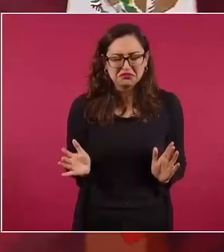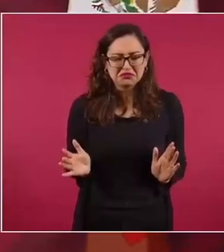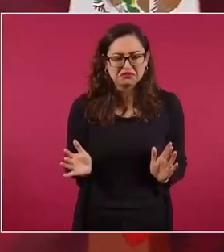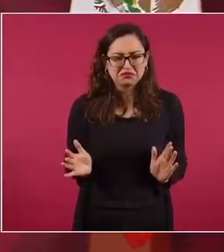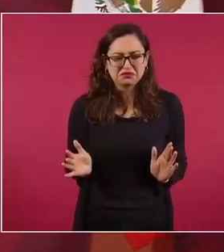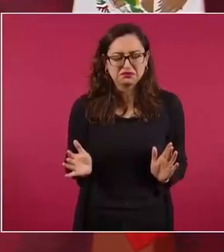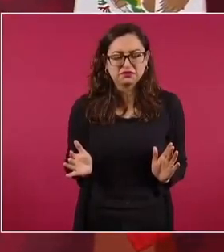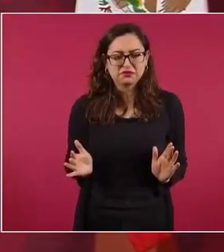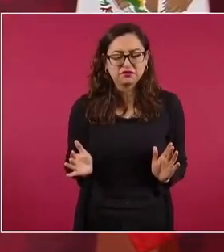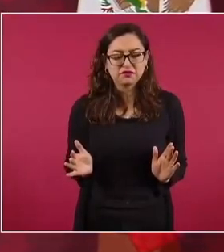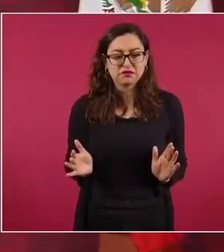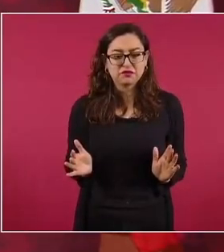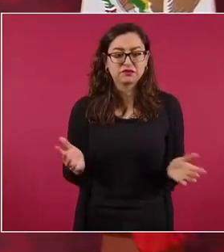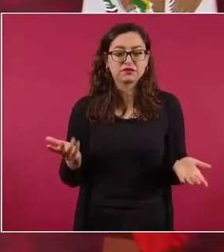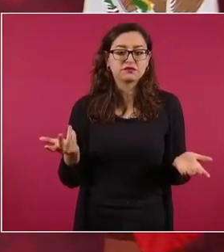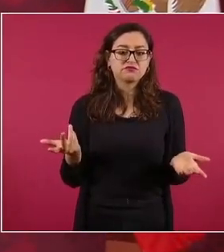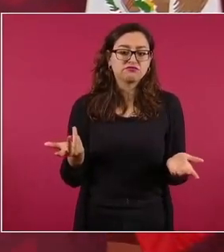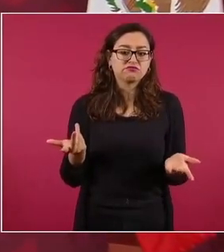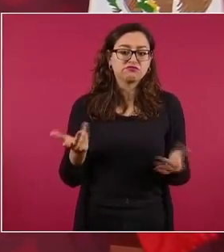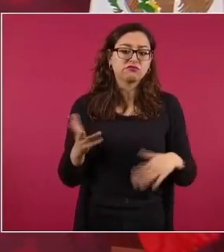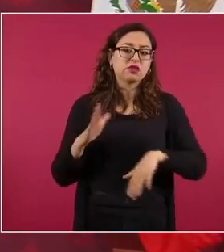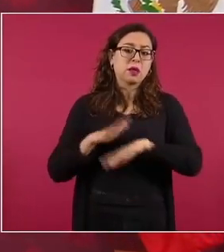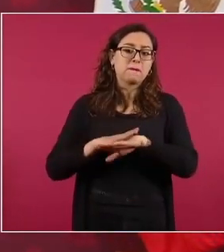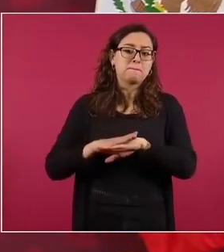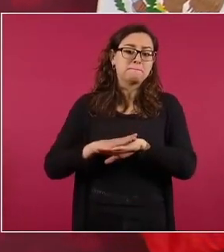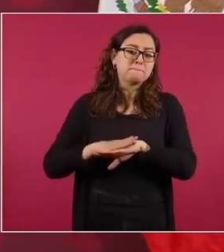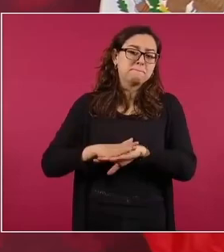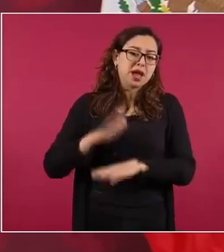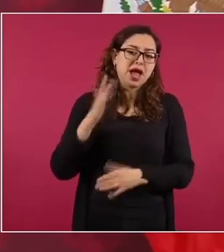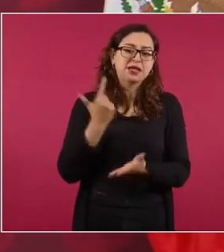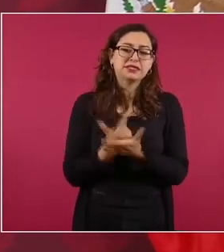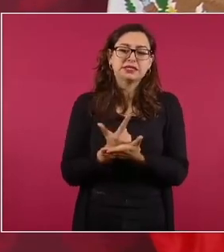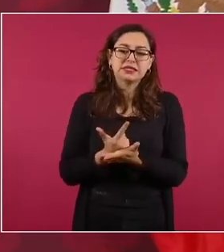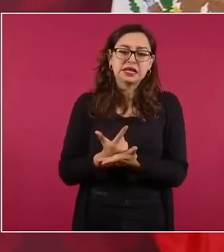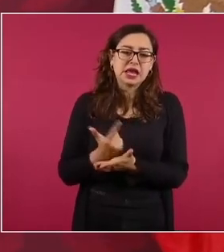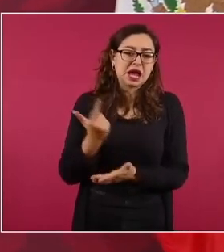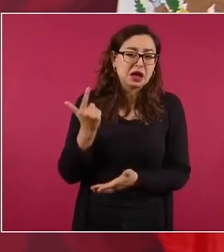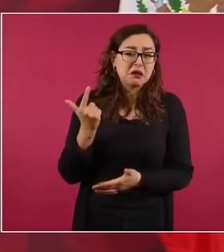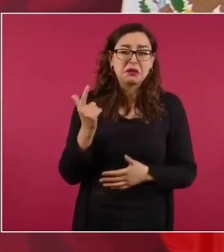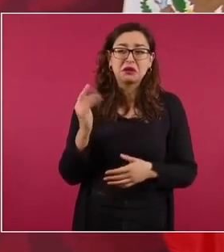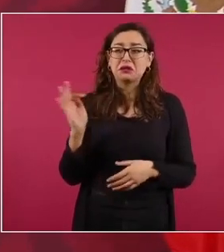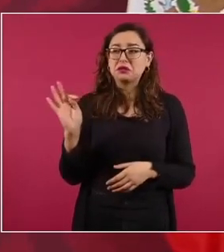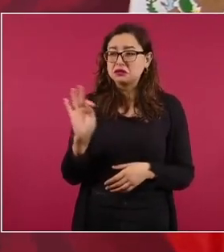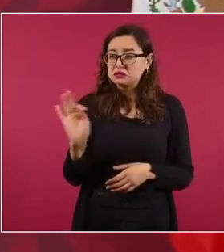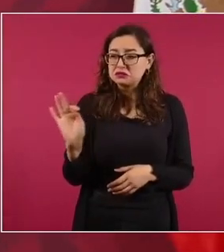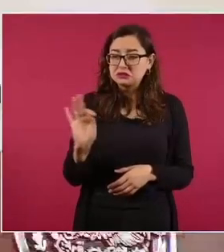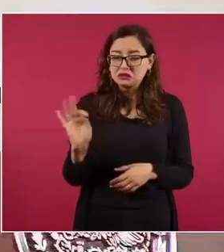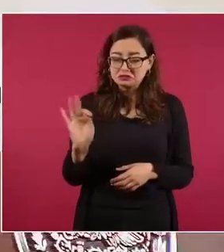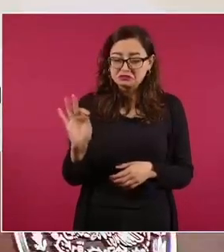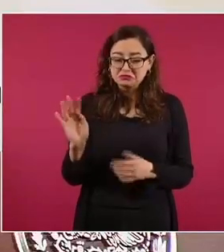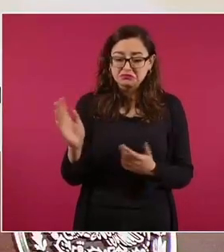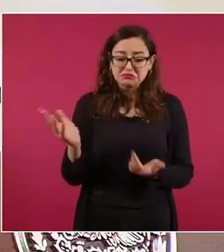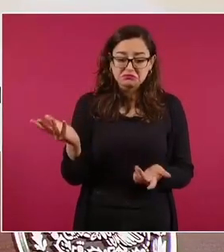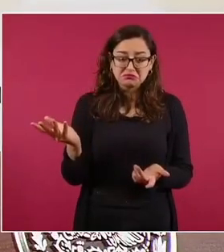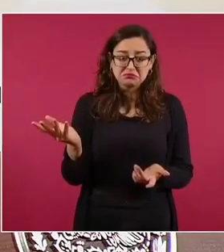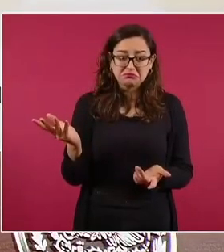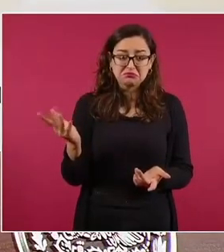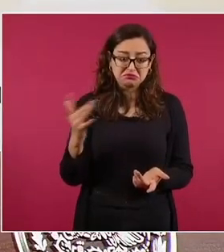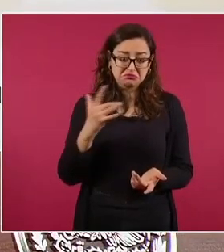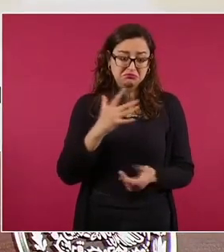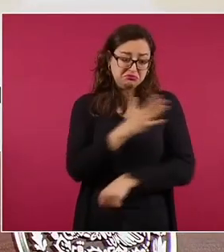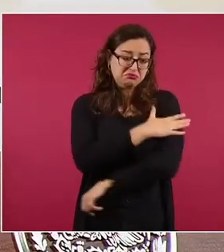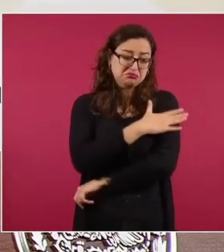más delicado pues es la